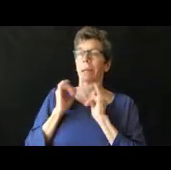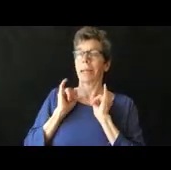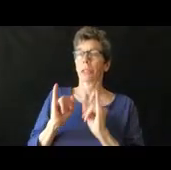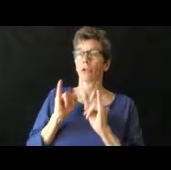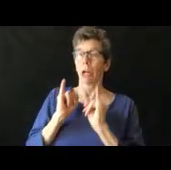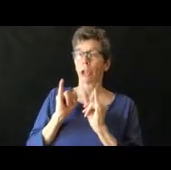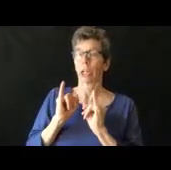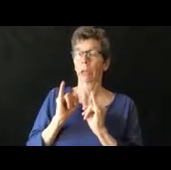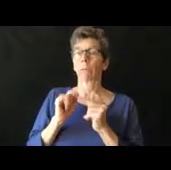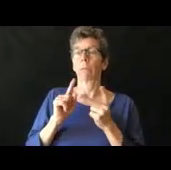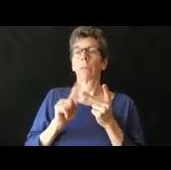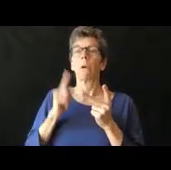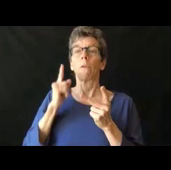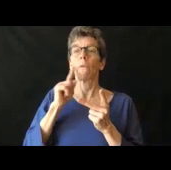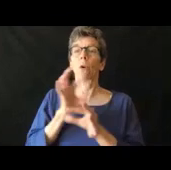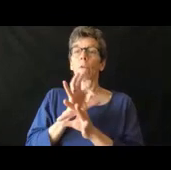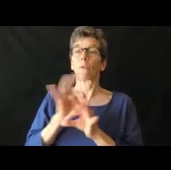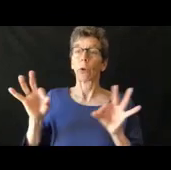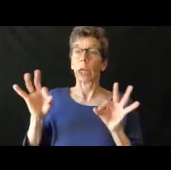educación libre,